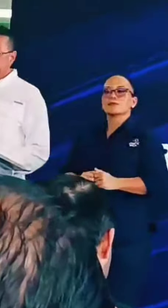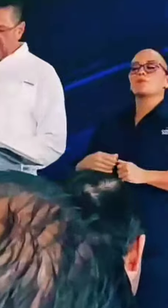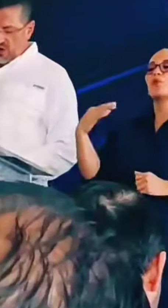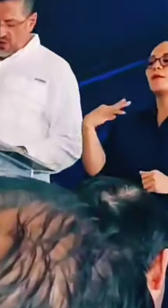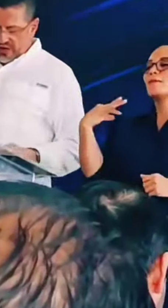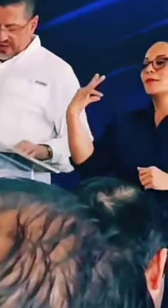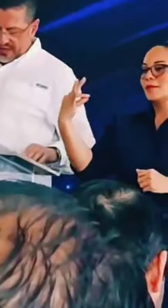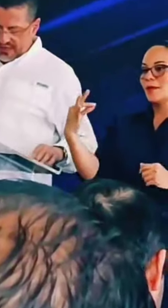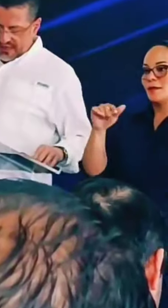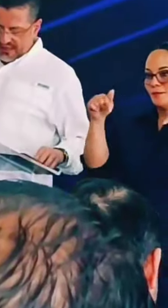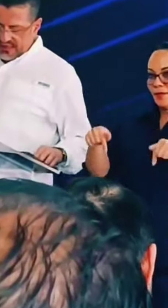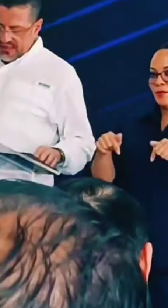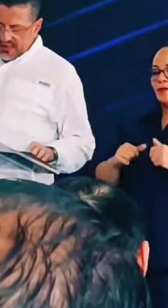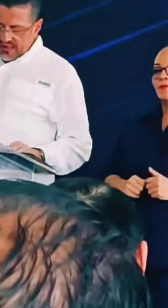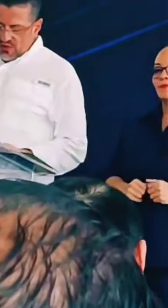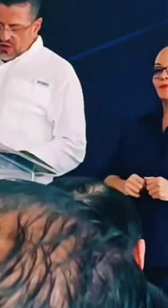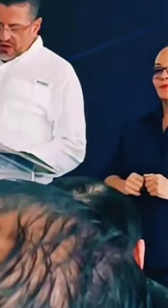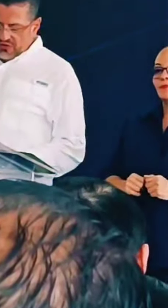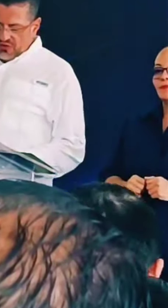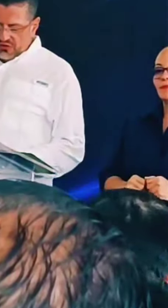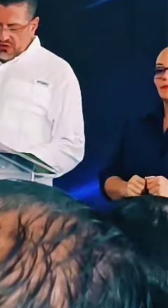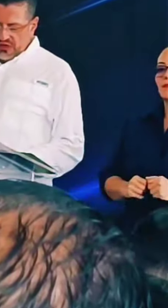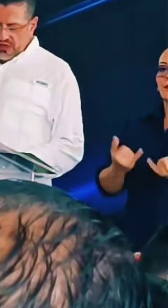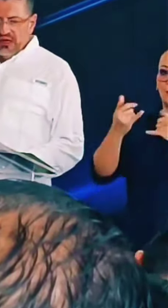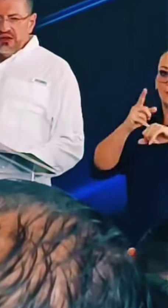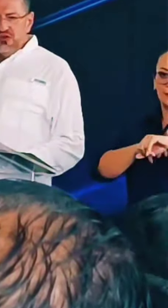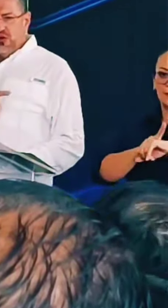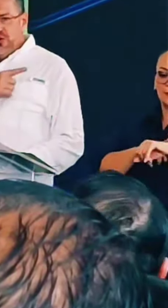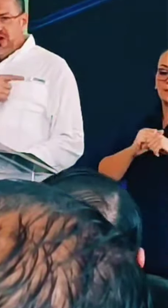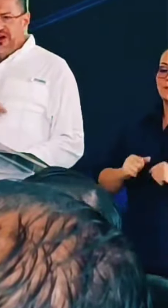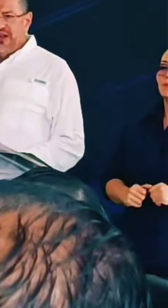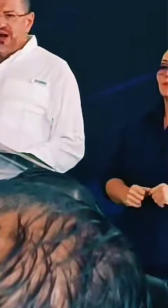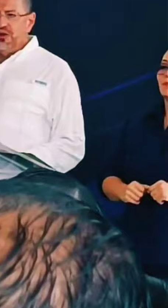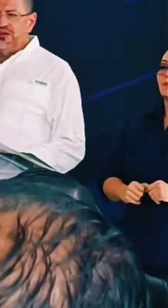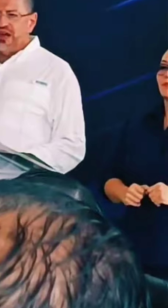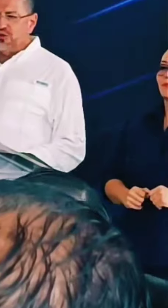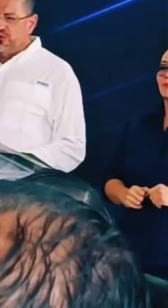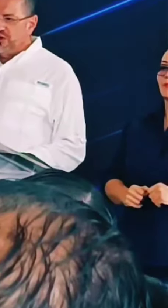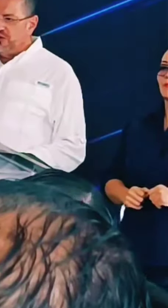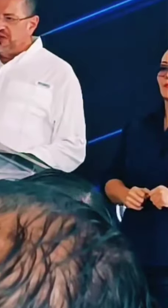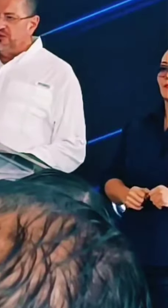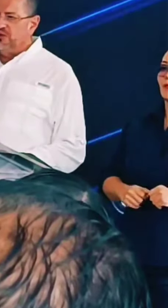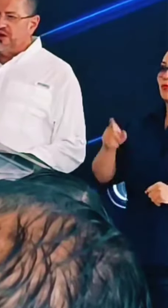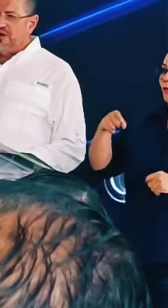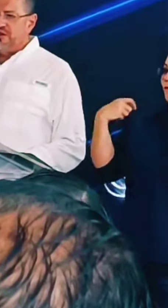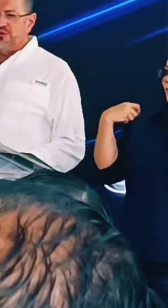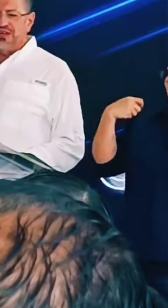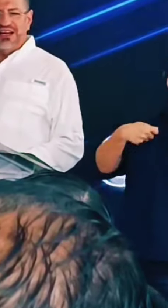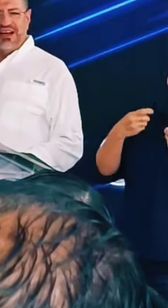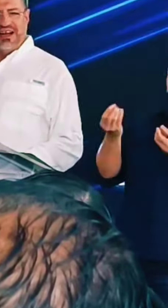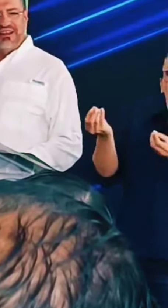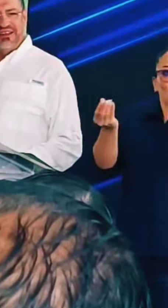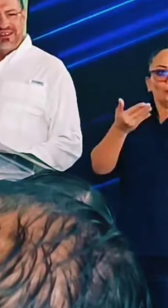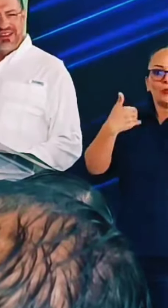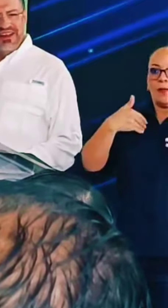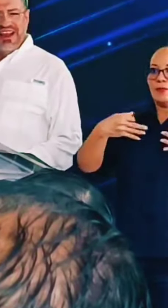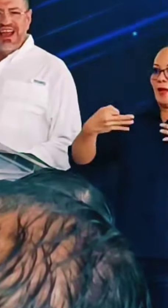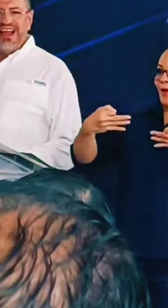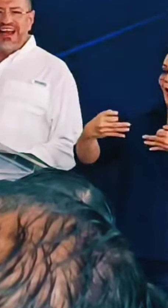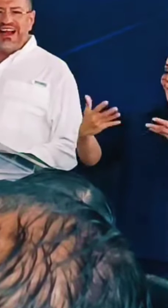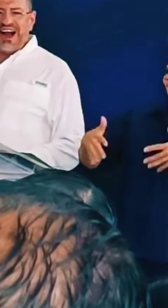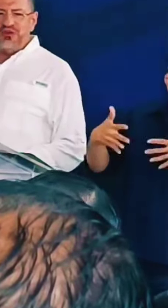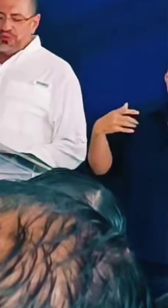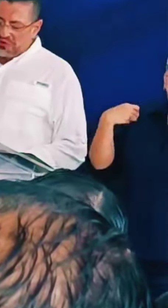haberme invitado a esta ocasión. Yo no había dejado de saco viendo tantos caballeros tan elegantes